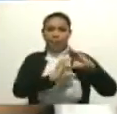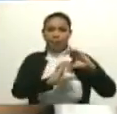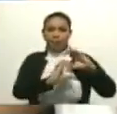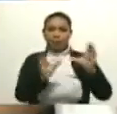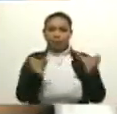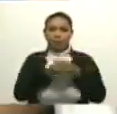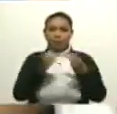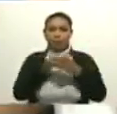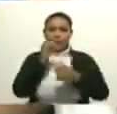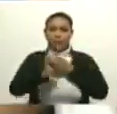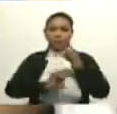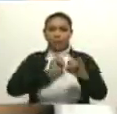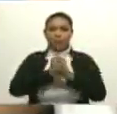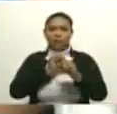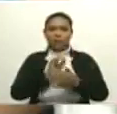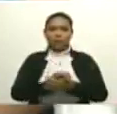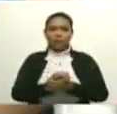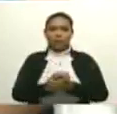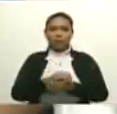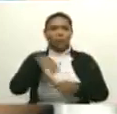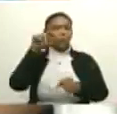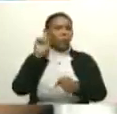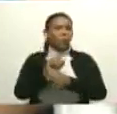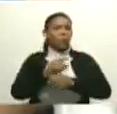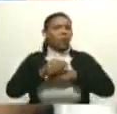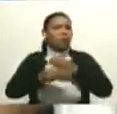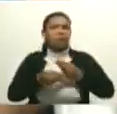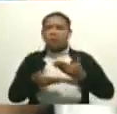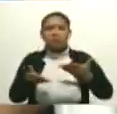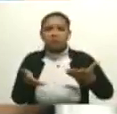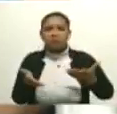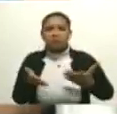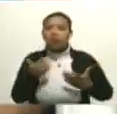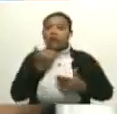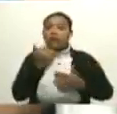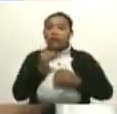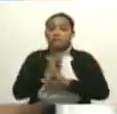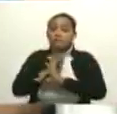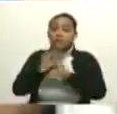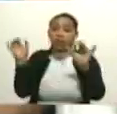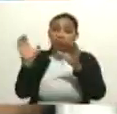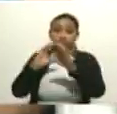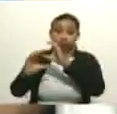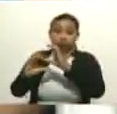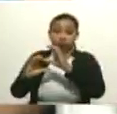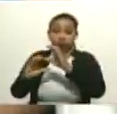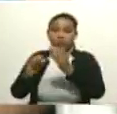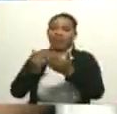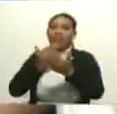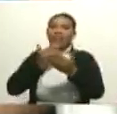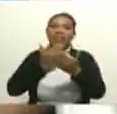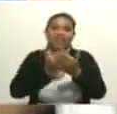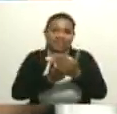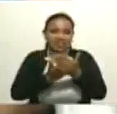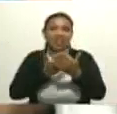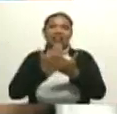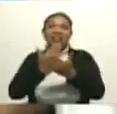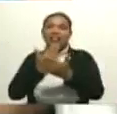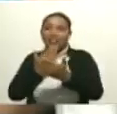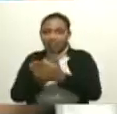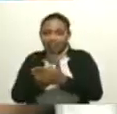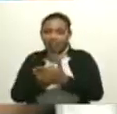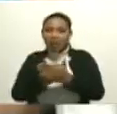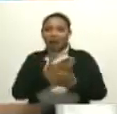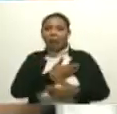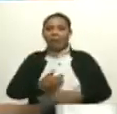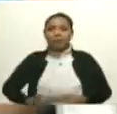grupos internacionales, lo único que hacían es, al final de la conversación, es agradecerle y agradecer